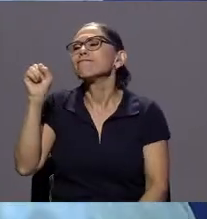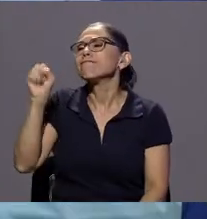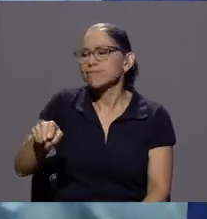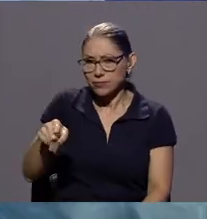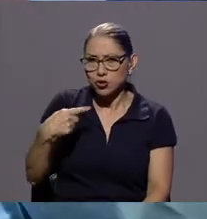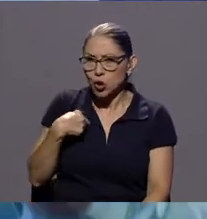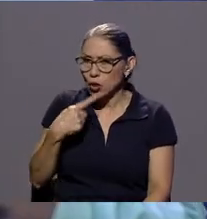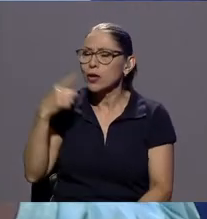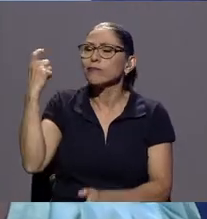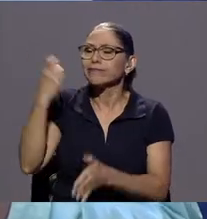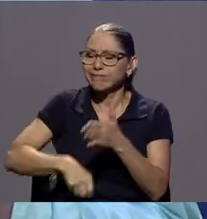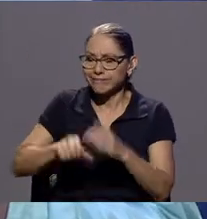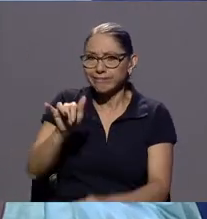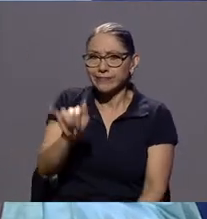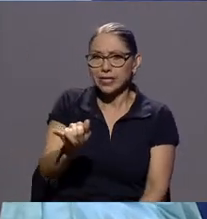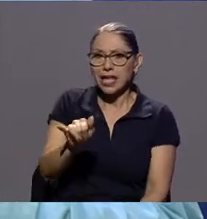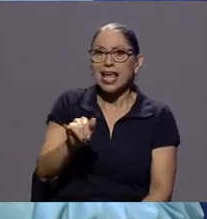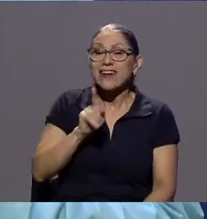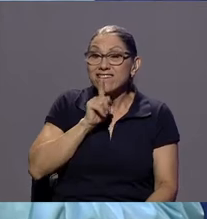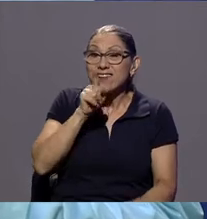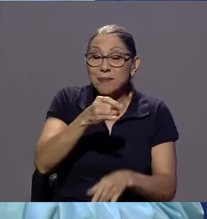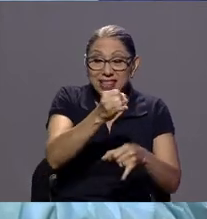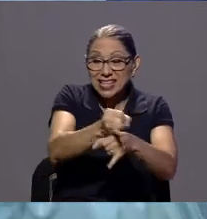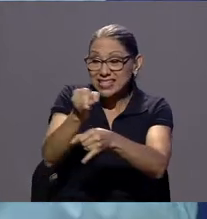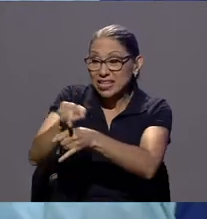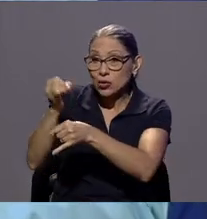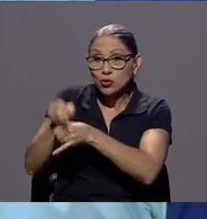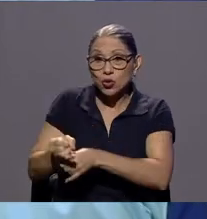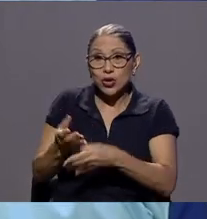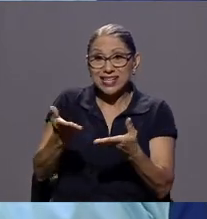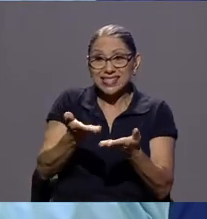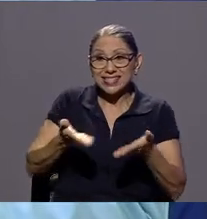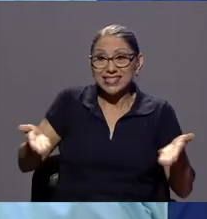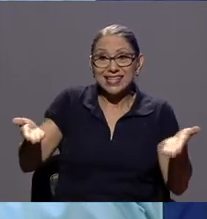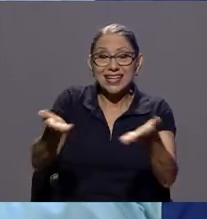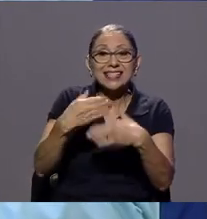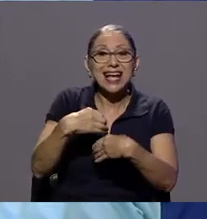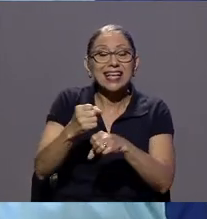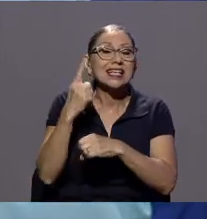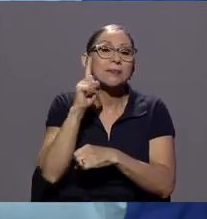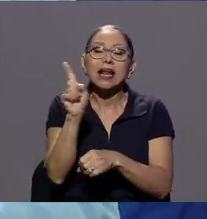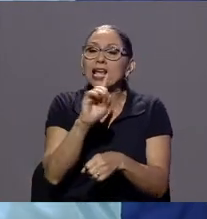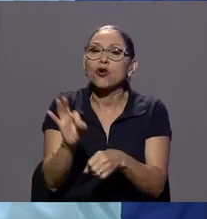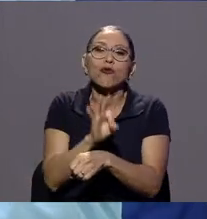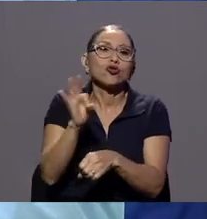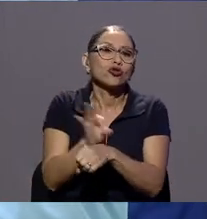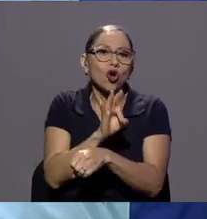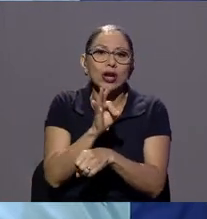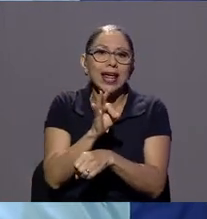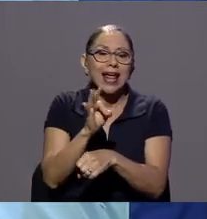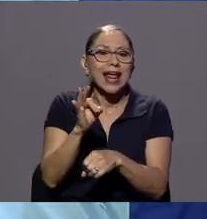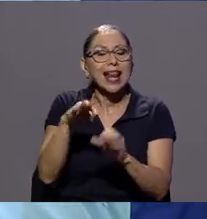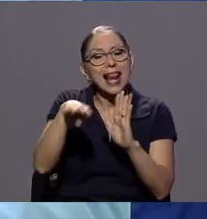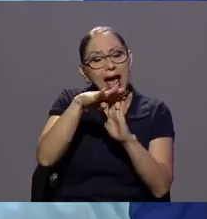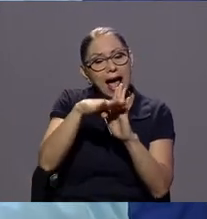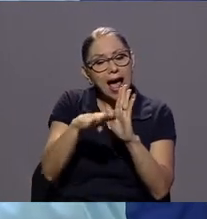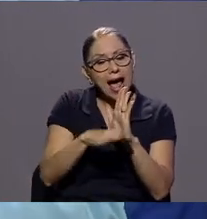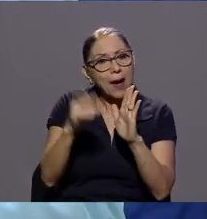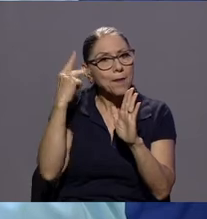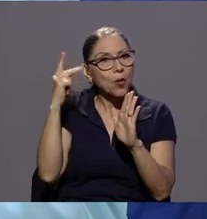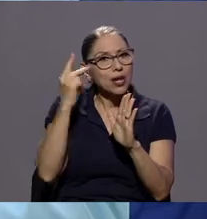realidad la institucionalidad está hecha para que no funcione no solo en términos de la elaboración e implementación de la política pública